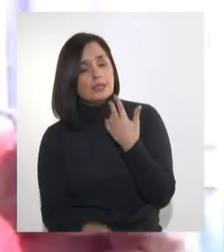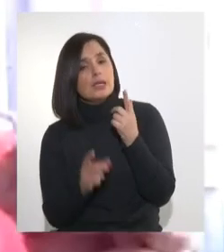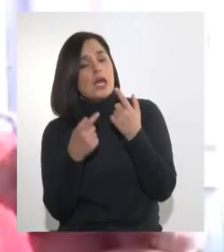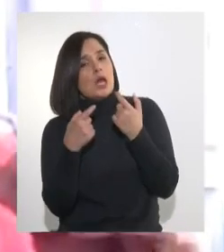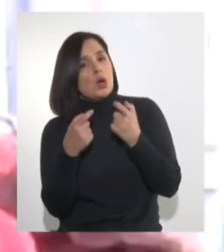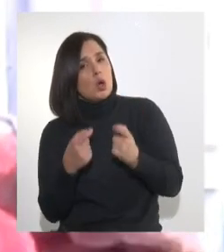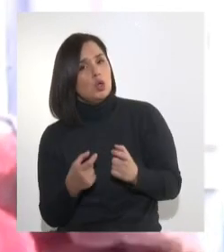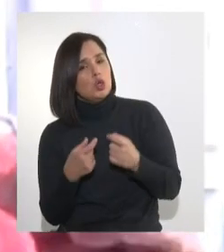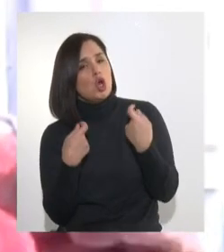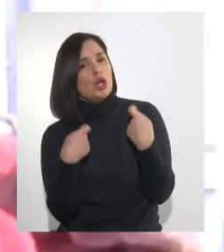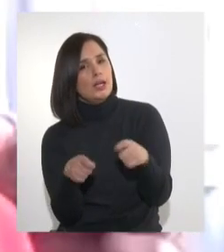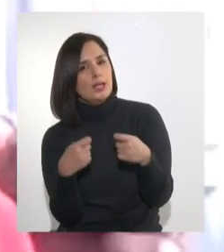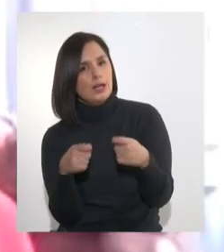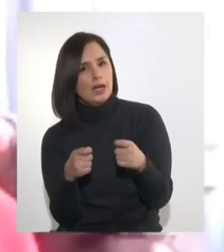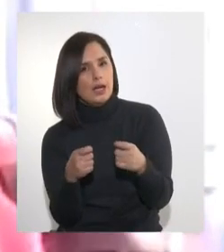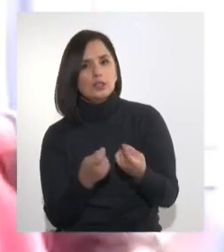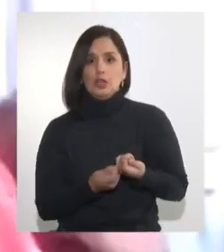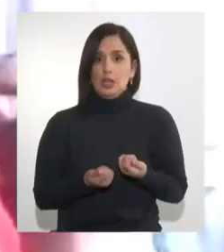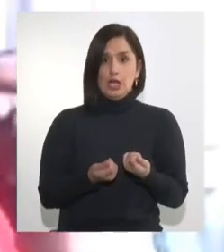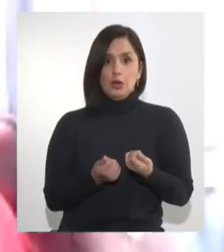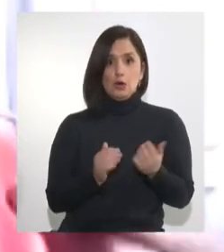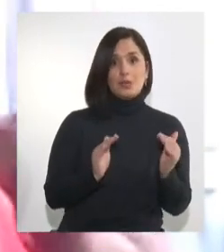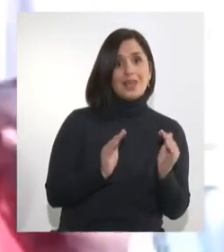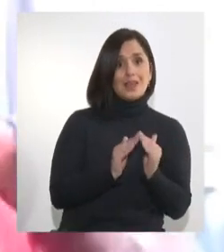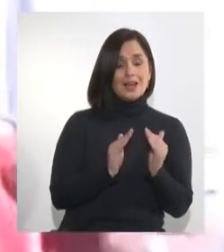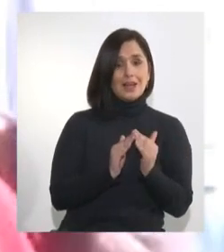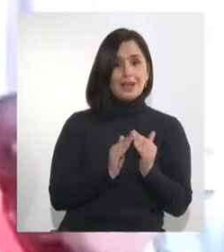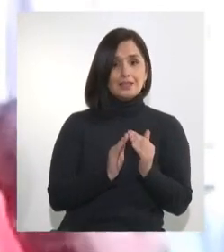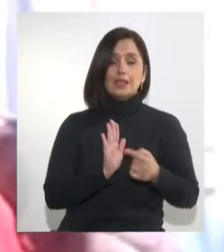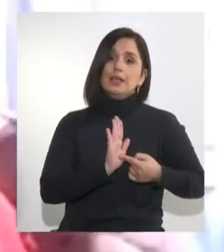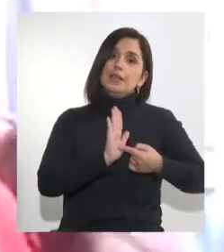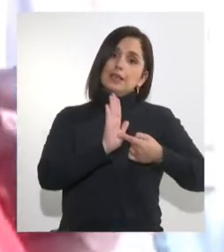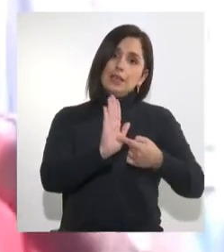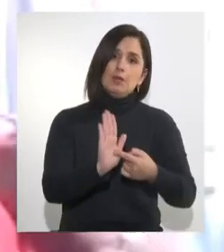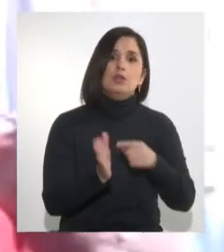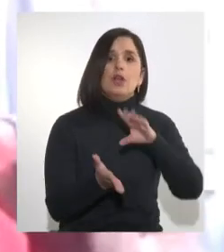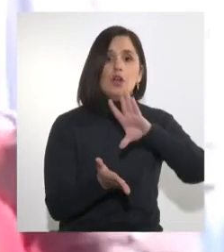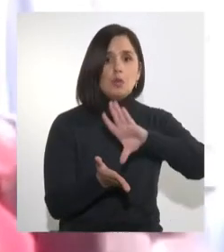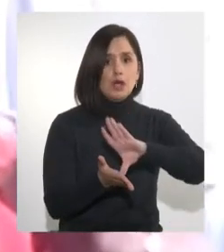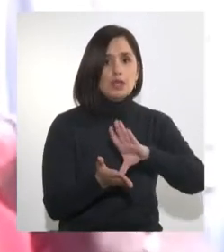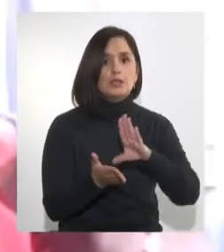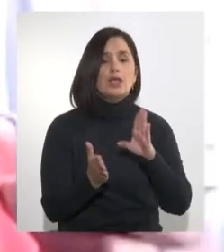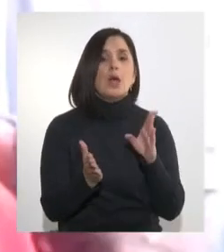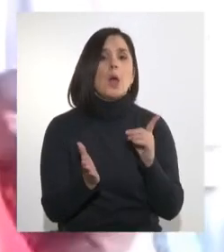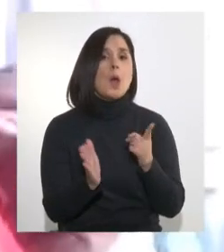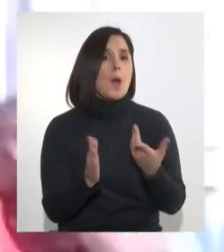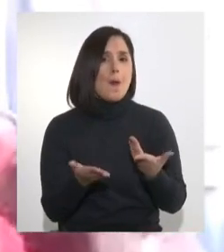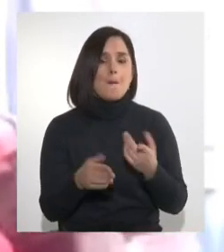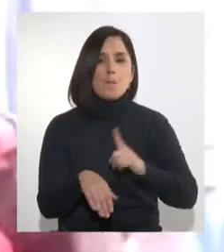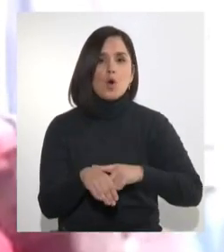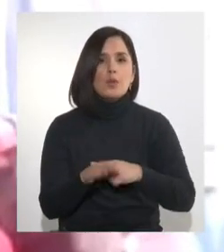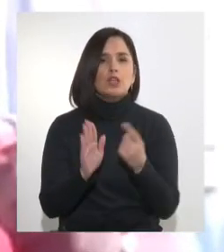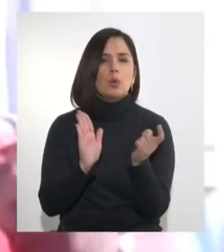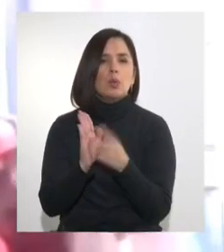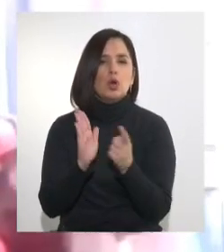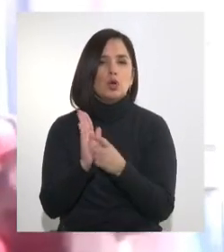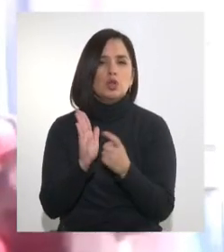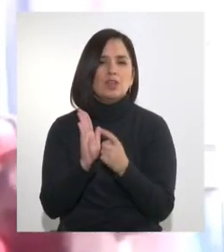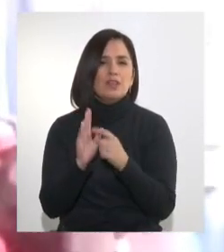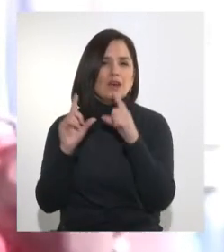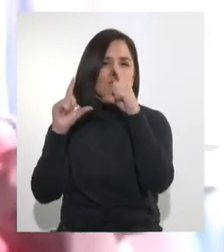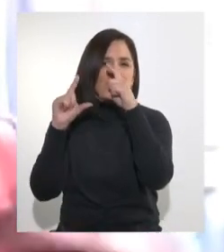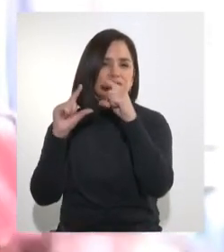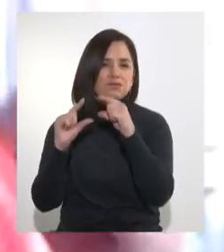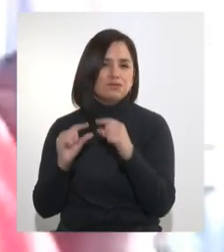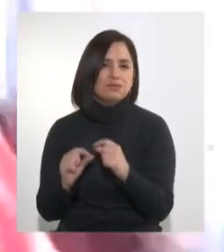gasto y de la economía doméstica que ha mostrado el país en un momento de baja productividad y de restricciones al crecimiento.